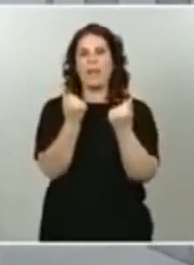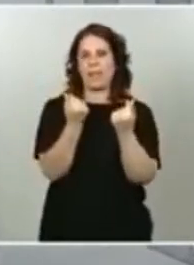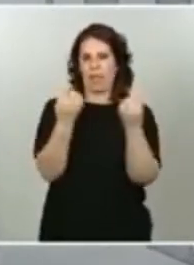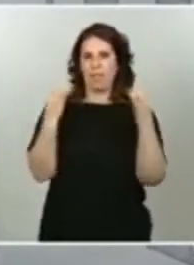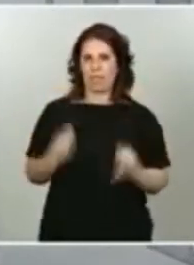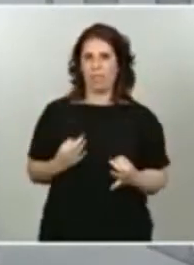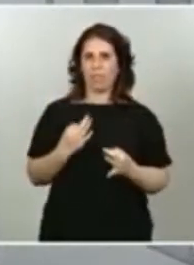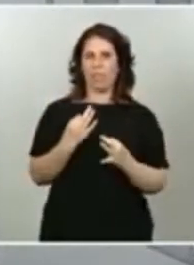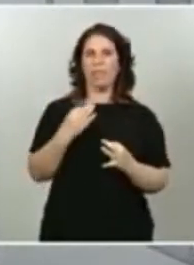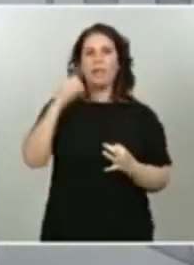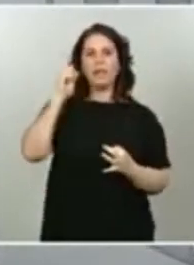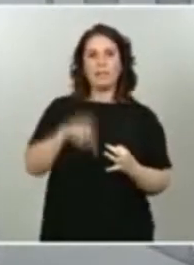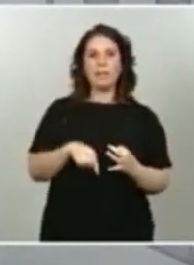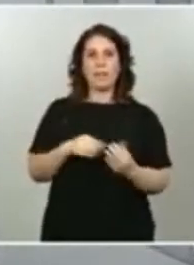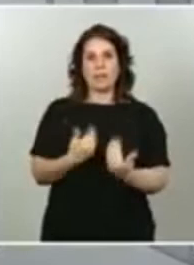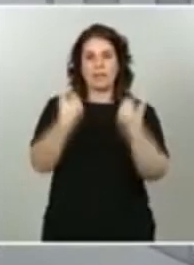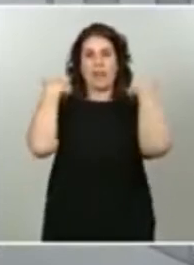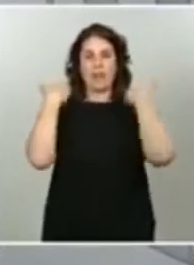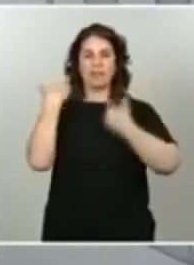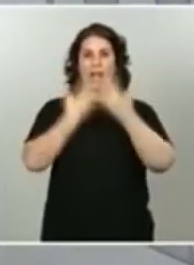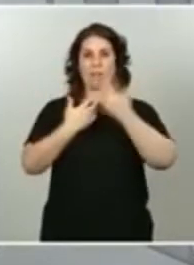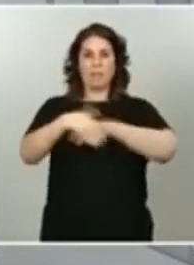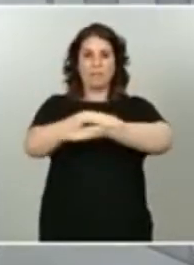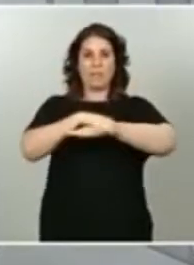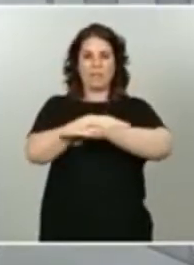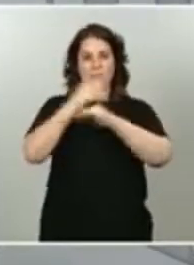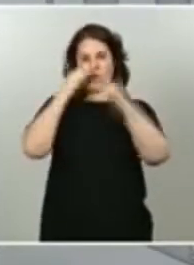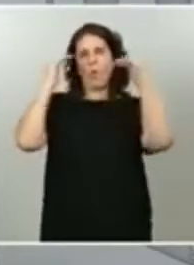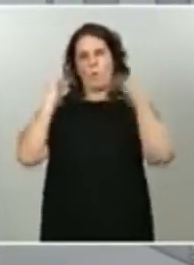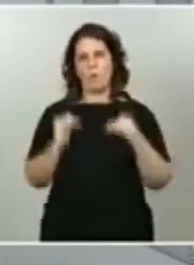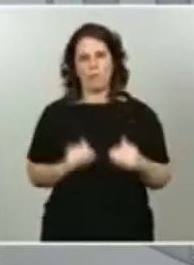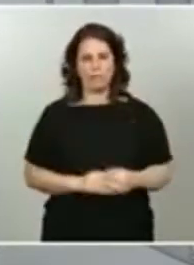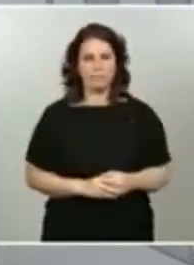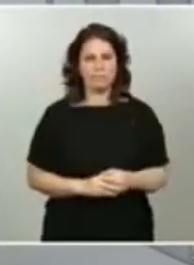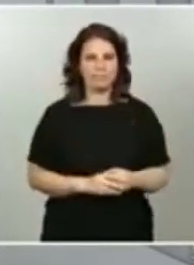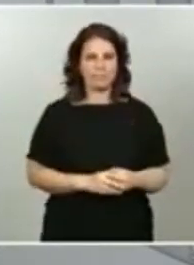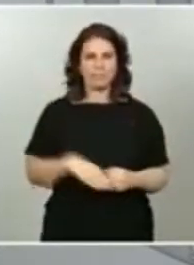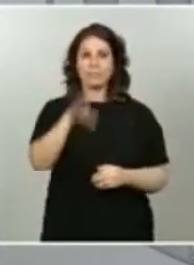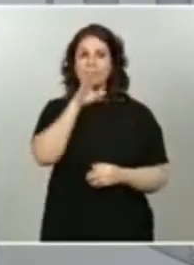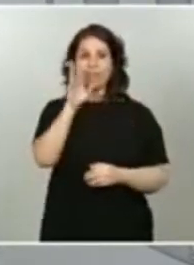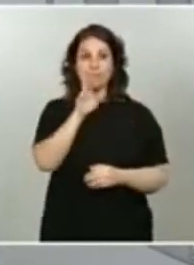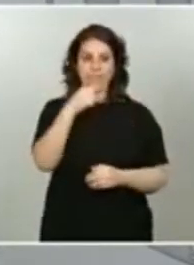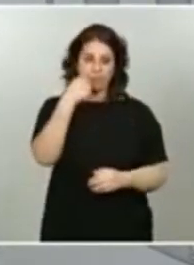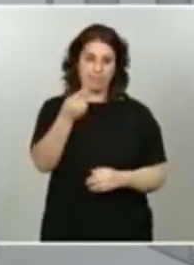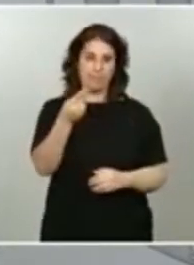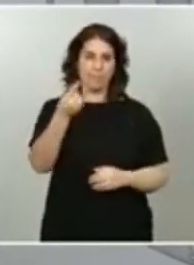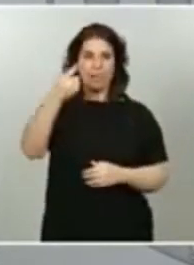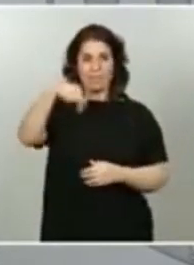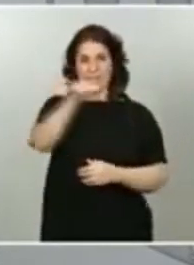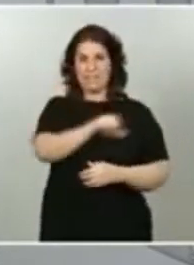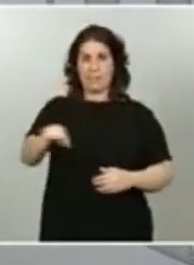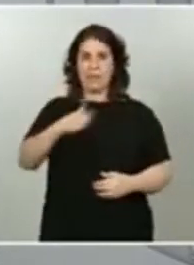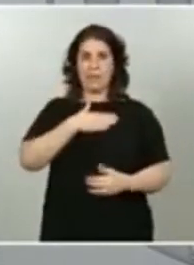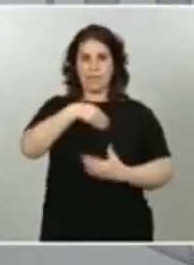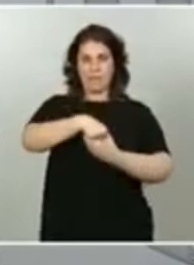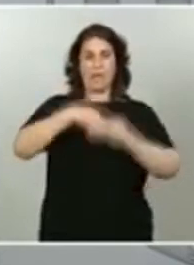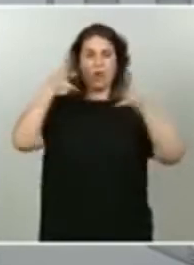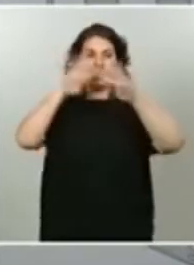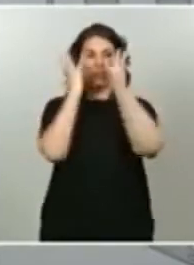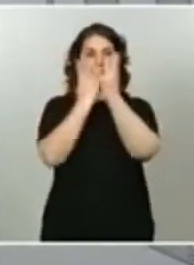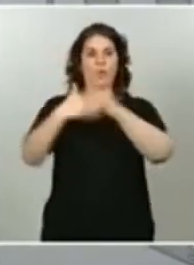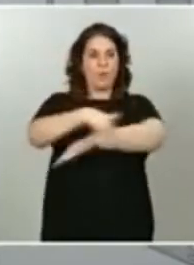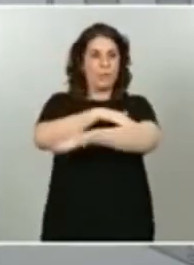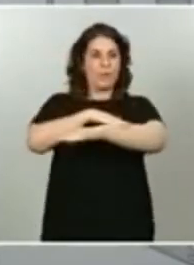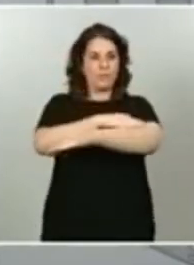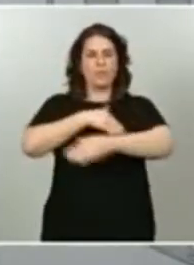cargas administrativas. Como decía, esta semana, desde el Consejo de Ministros, seguimos avanzando,